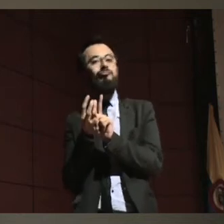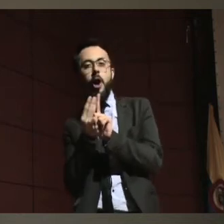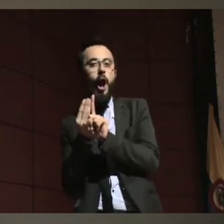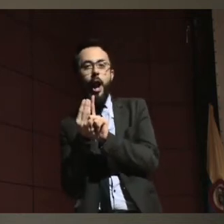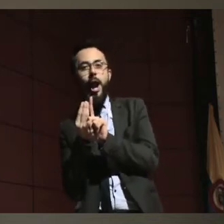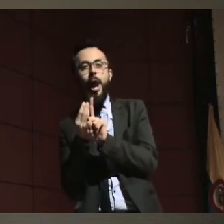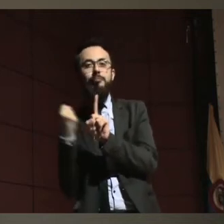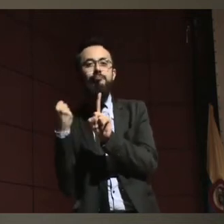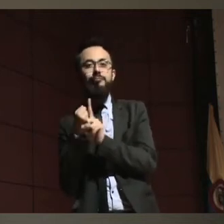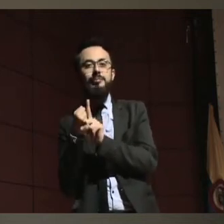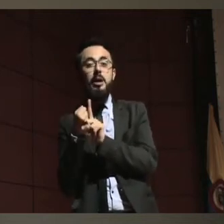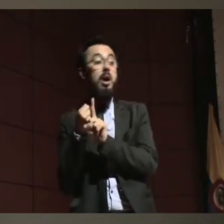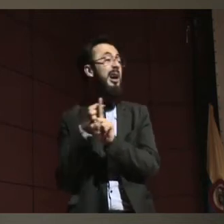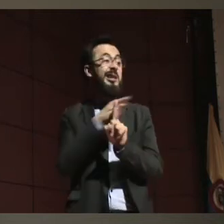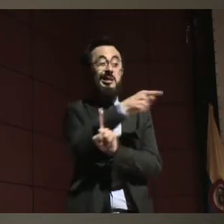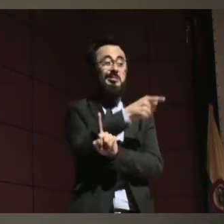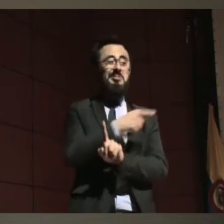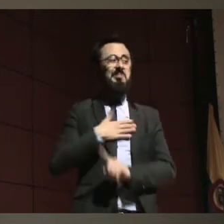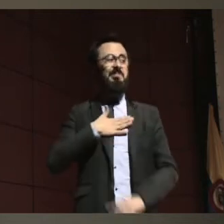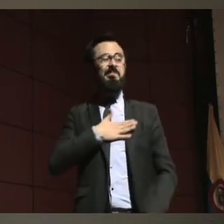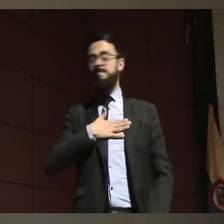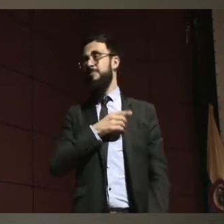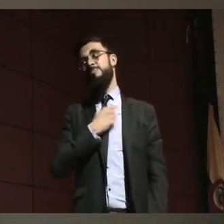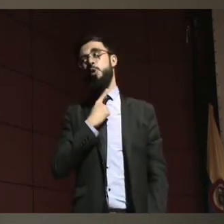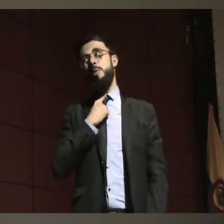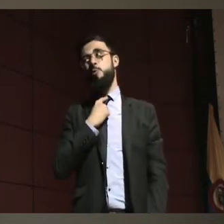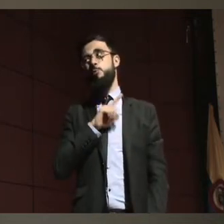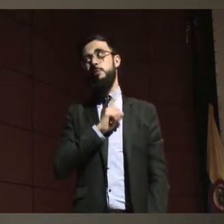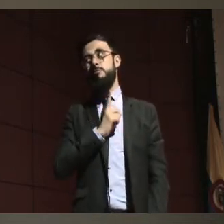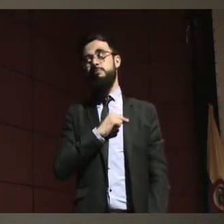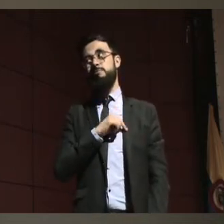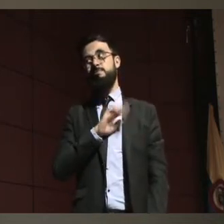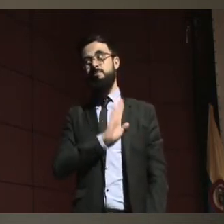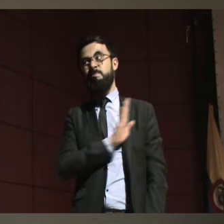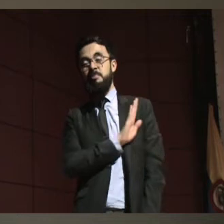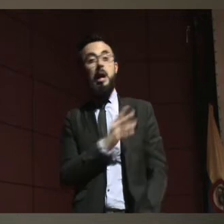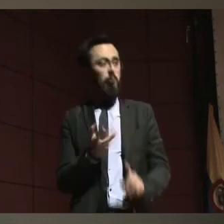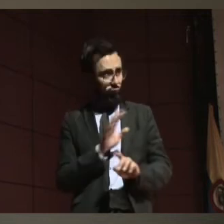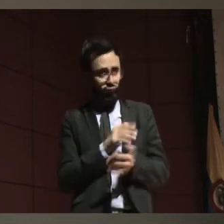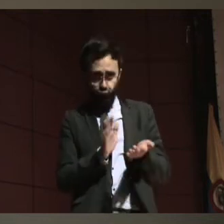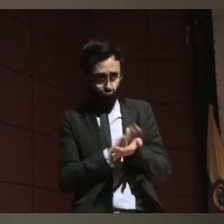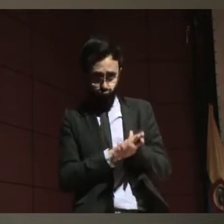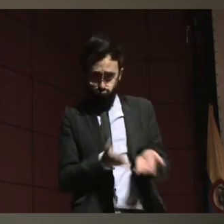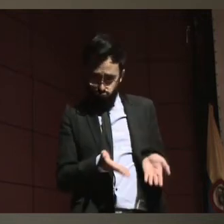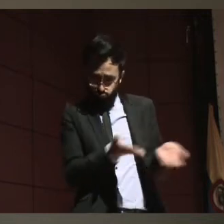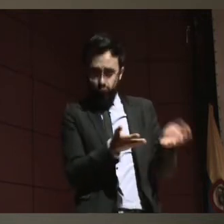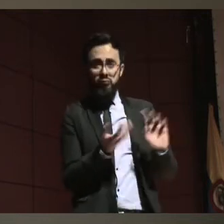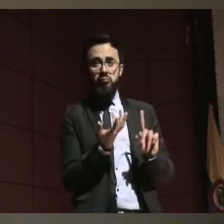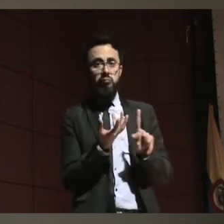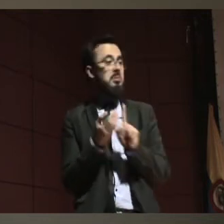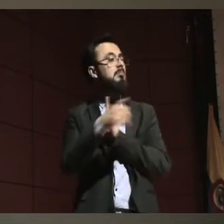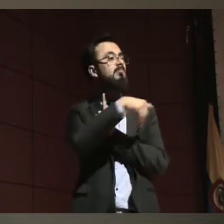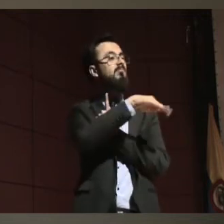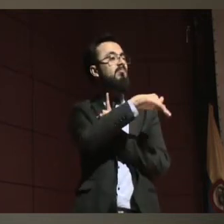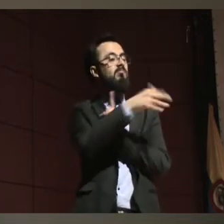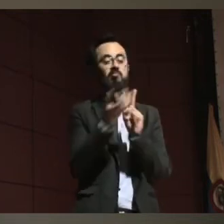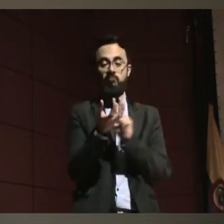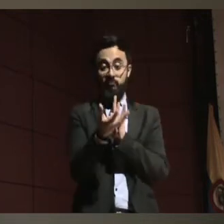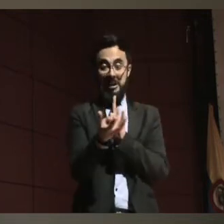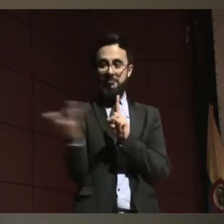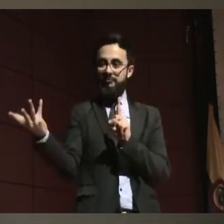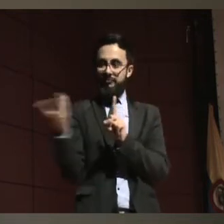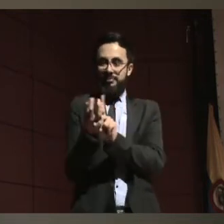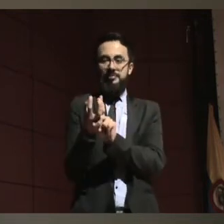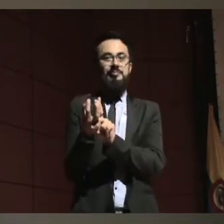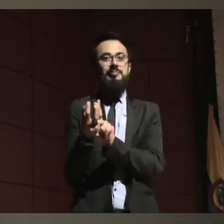nunca tomaran decisiones por mí. Y eso es muy importante, porque aquí estoy decidiendo quién realmente puede decir